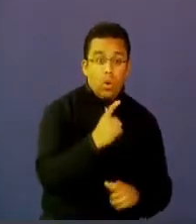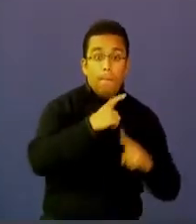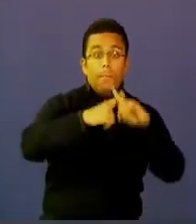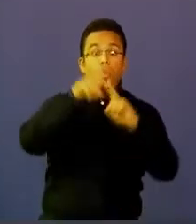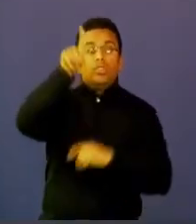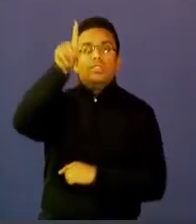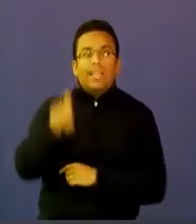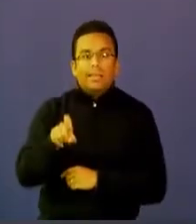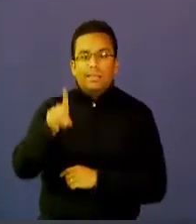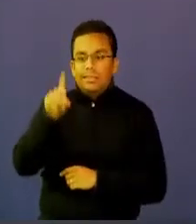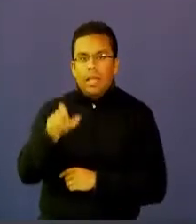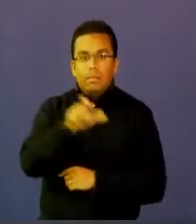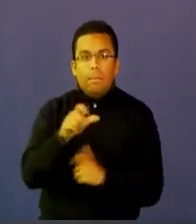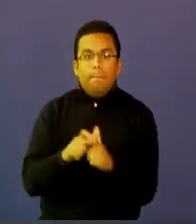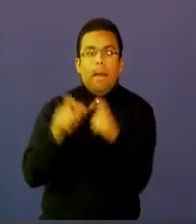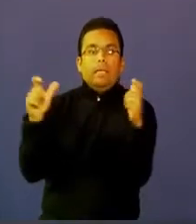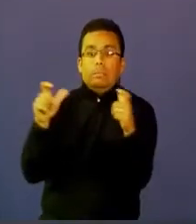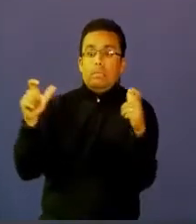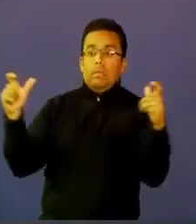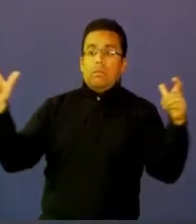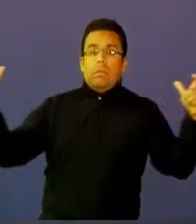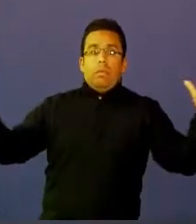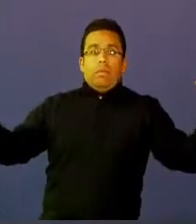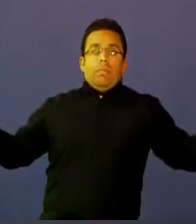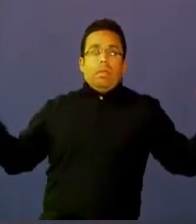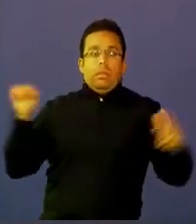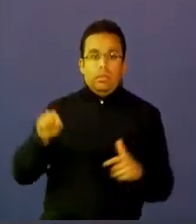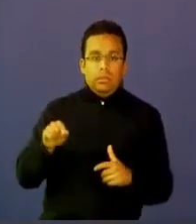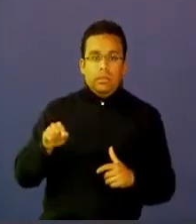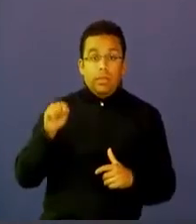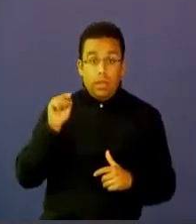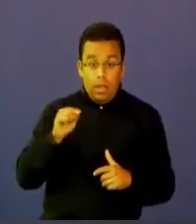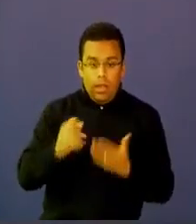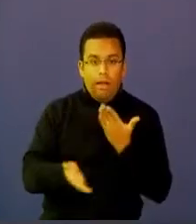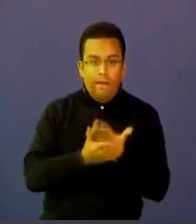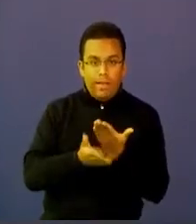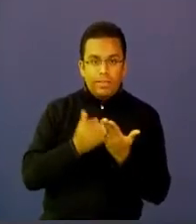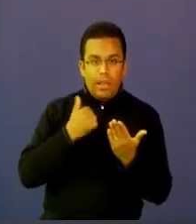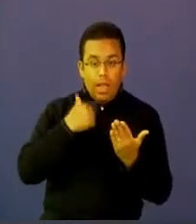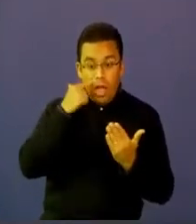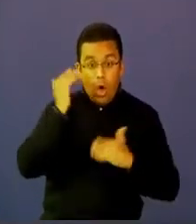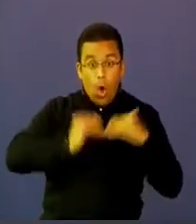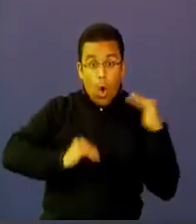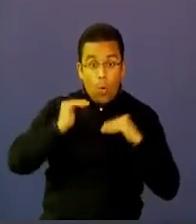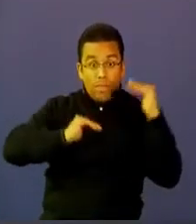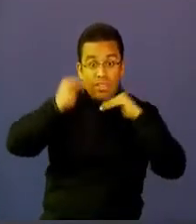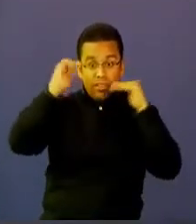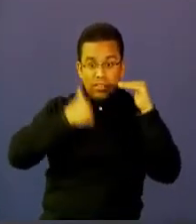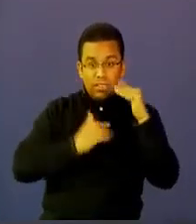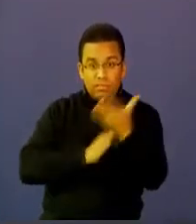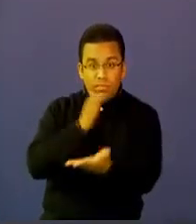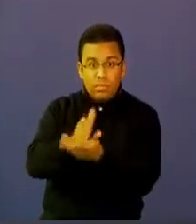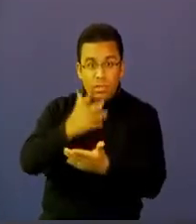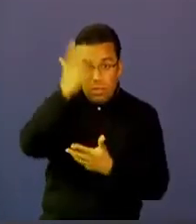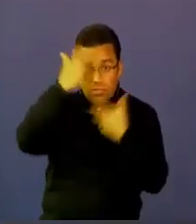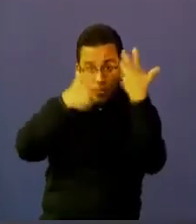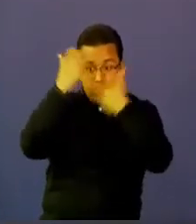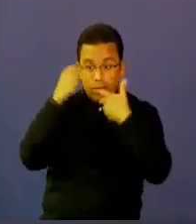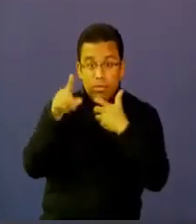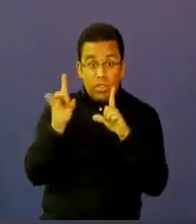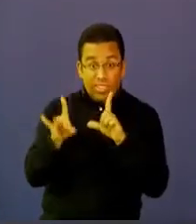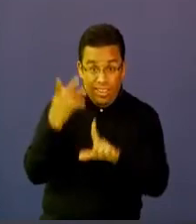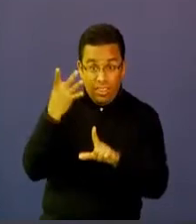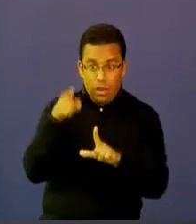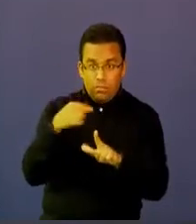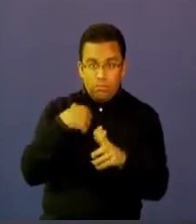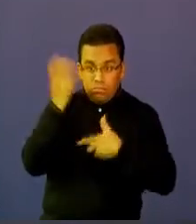plataforma de Súperate con el Saber. Eso quiere decir que las competencias de los estudiantes para presentar pruebas digitales han mejorado.